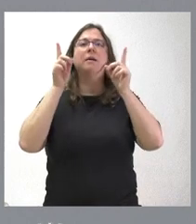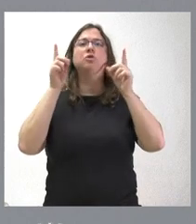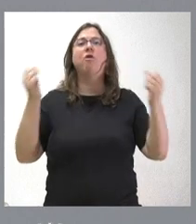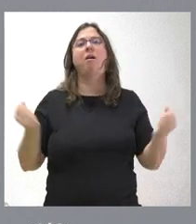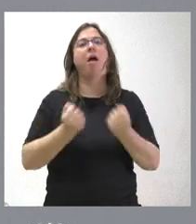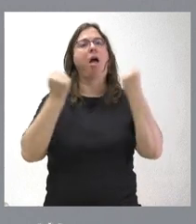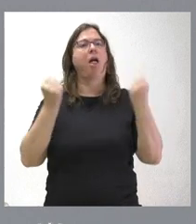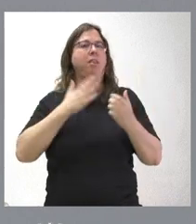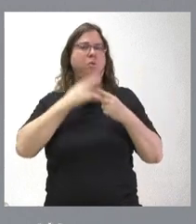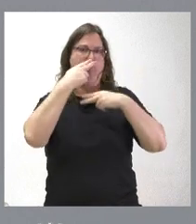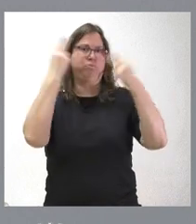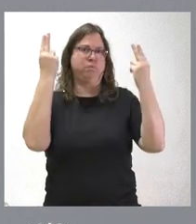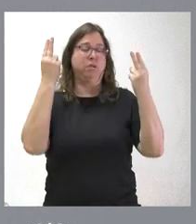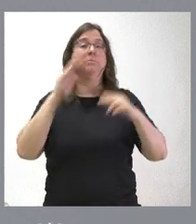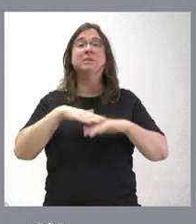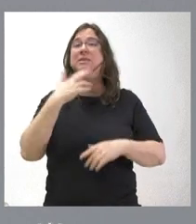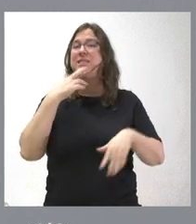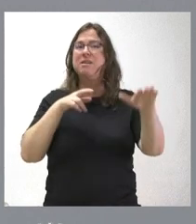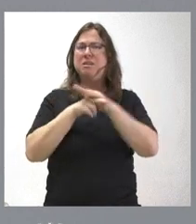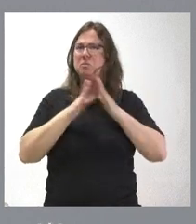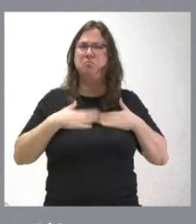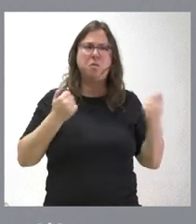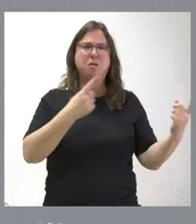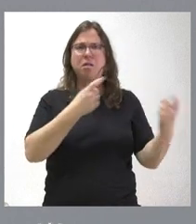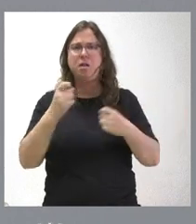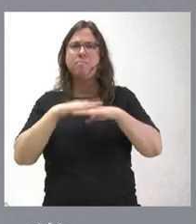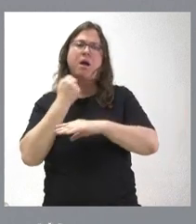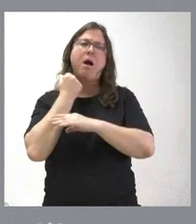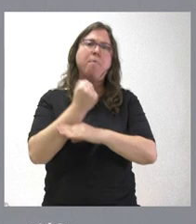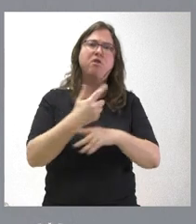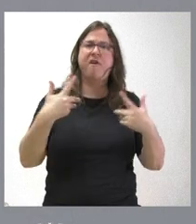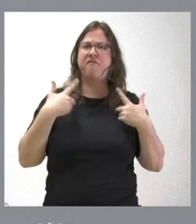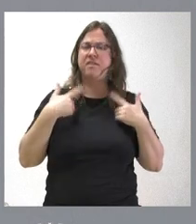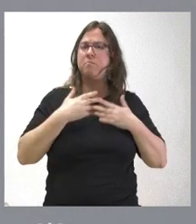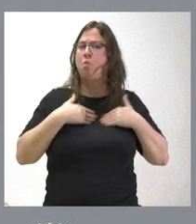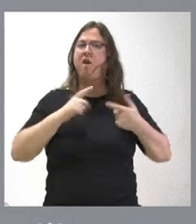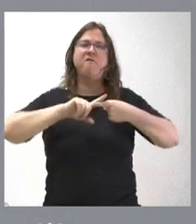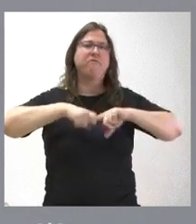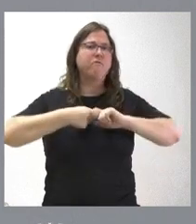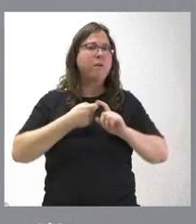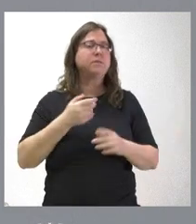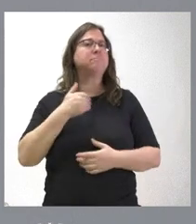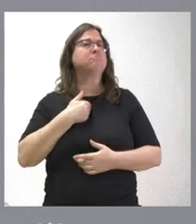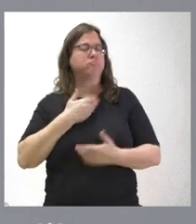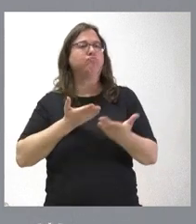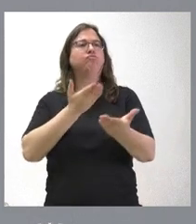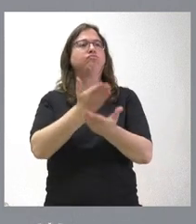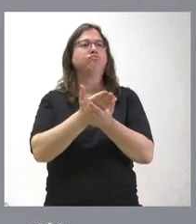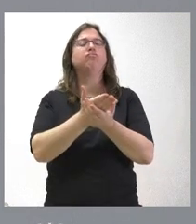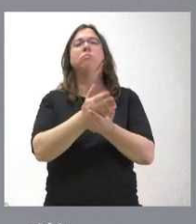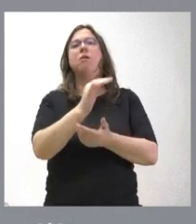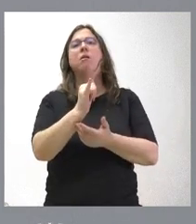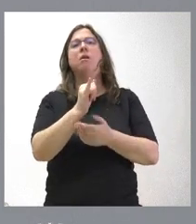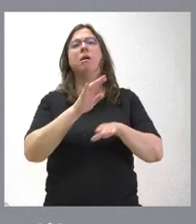desde el punto de vista público y, por tanto, cualquier recurso que se necesite para el apoyo a las víctimas y sus familiares se va a poner encima de la mesa para que se disponga